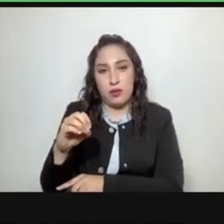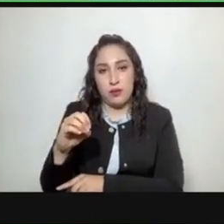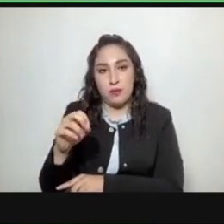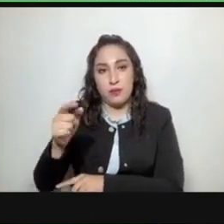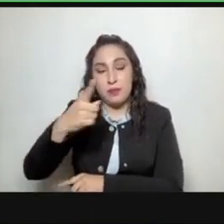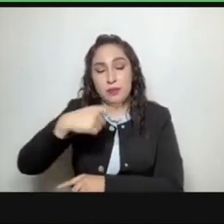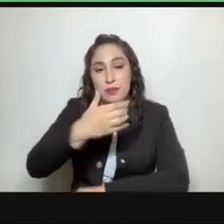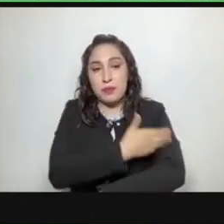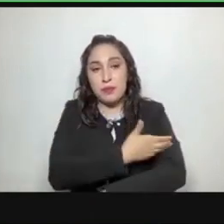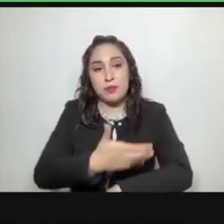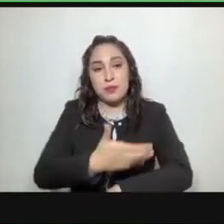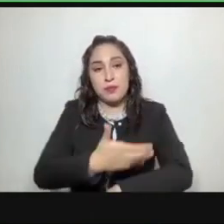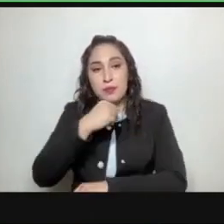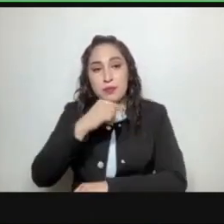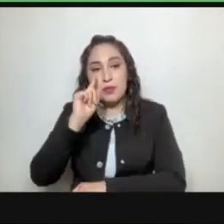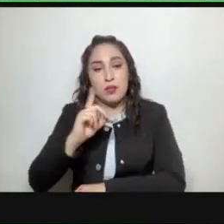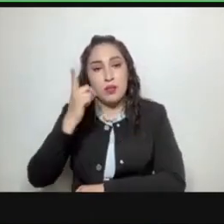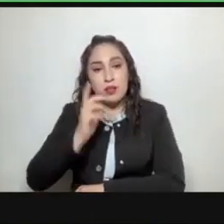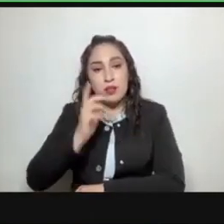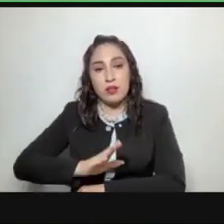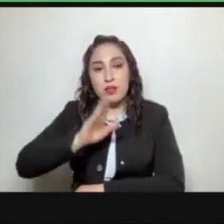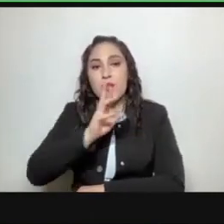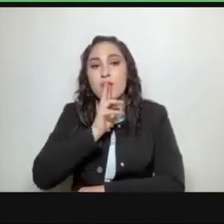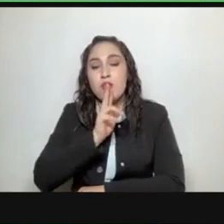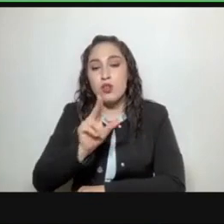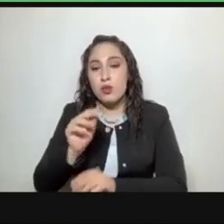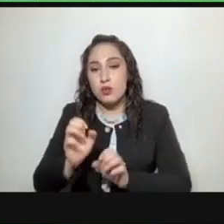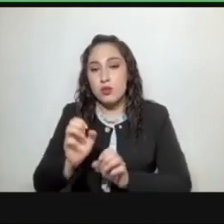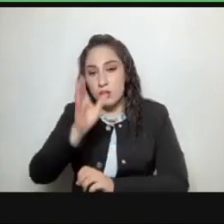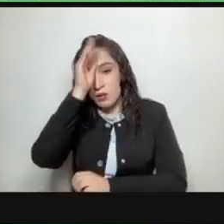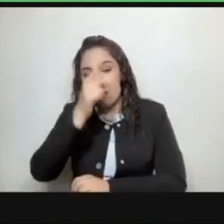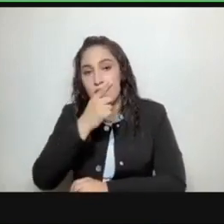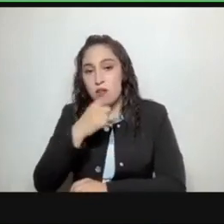diputada o diputado está en contra de la propuesta señalada